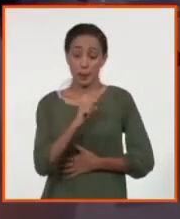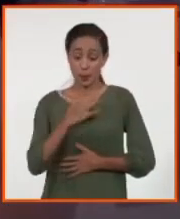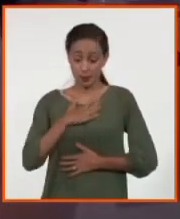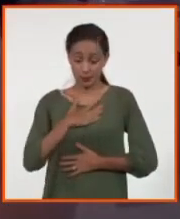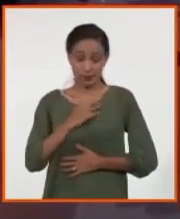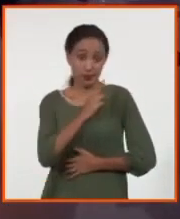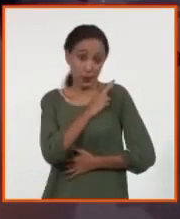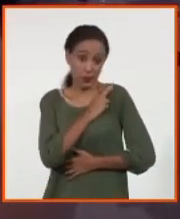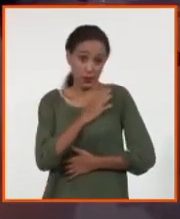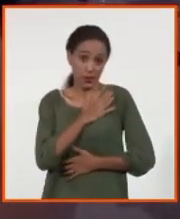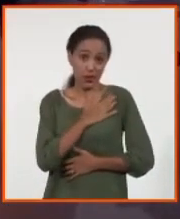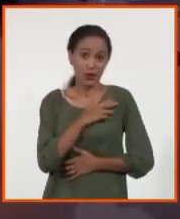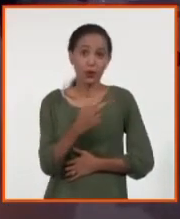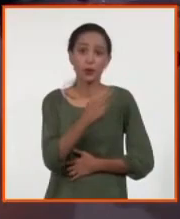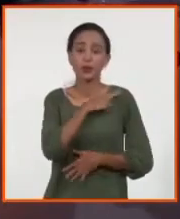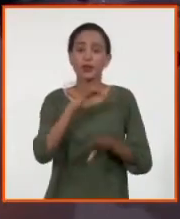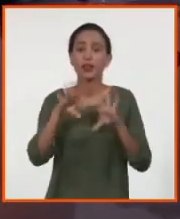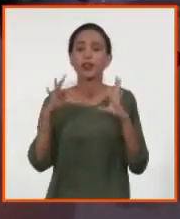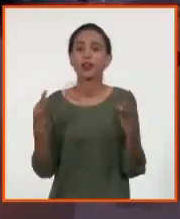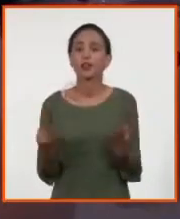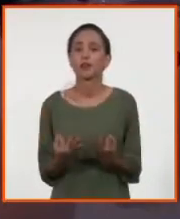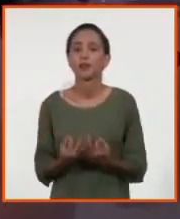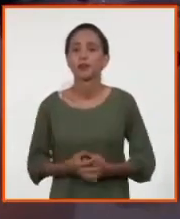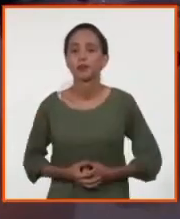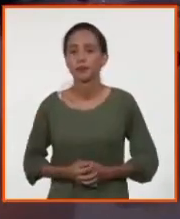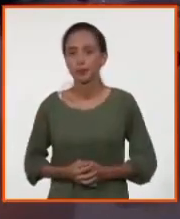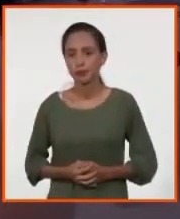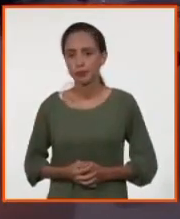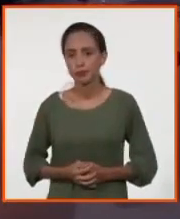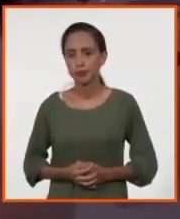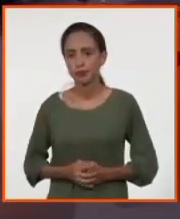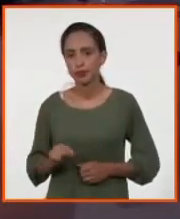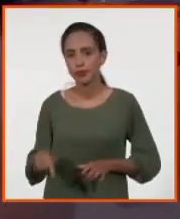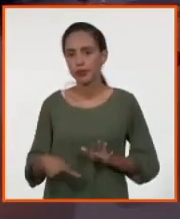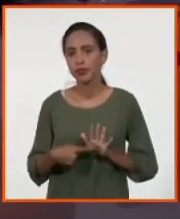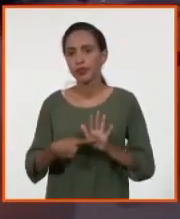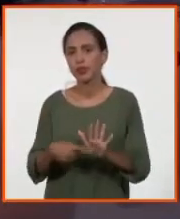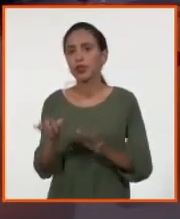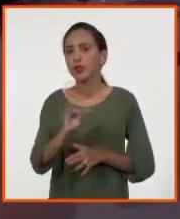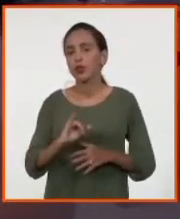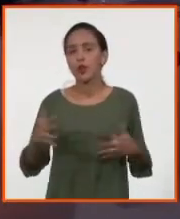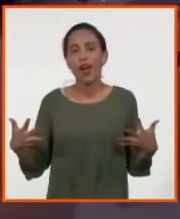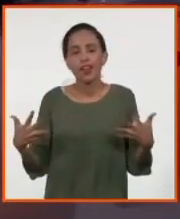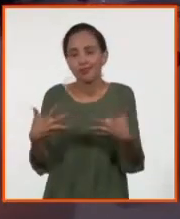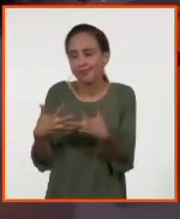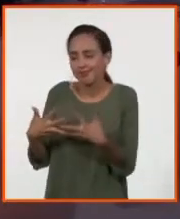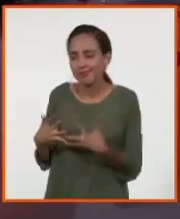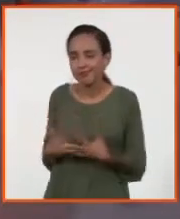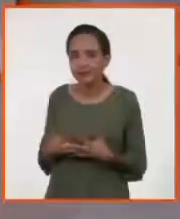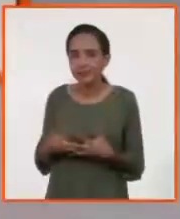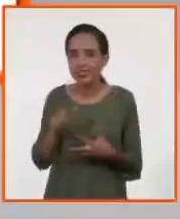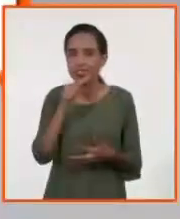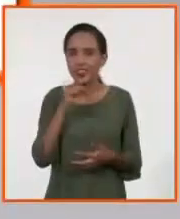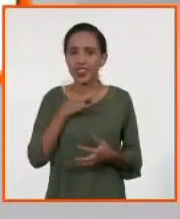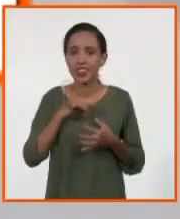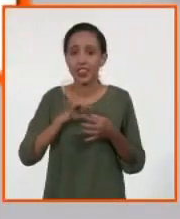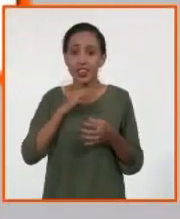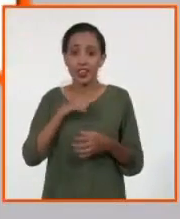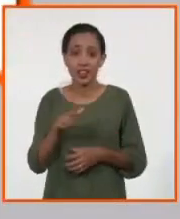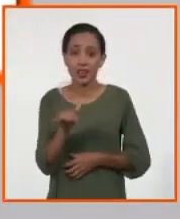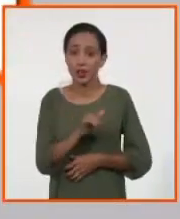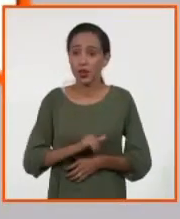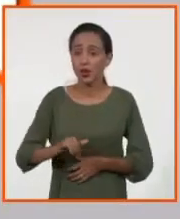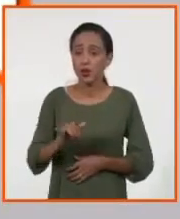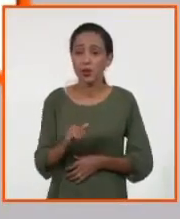su familia. Entonces, hay una diapo que presenta ahí la interacción. El dengue, al final, es el hombre, el mosquito,